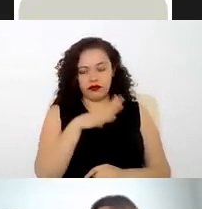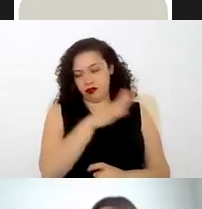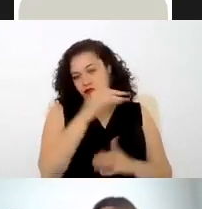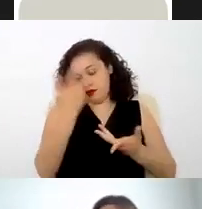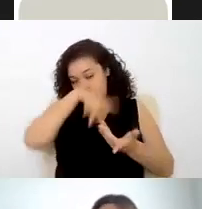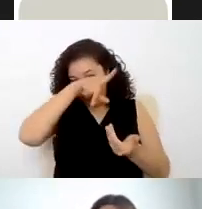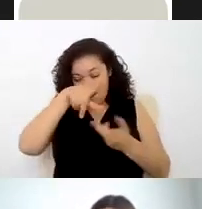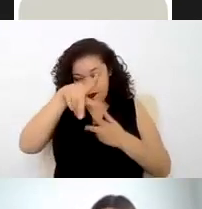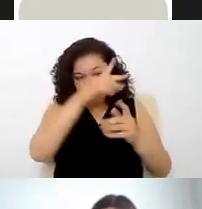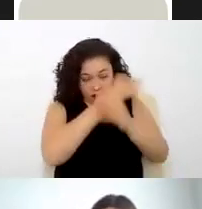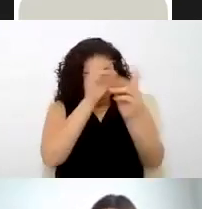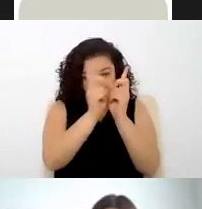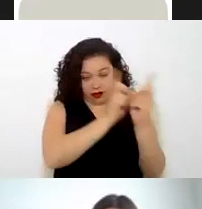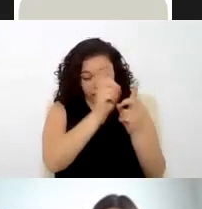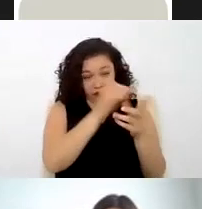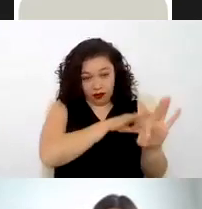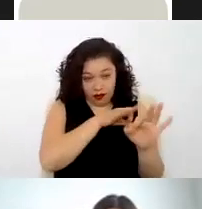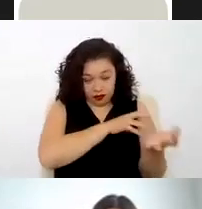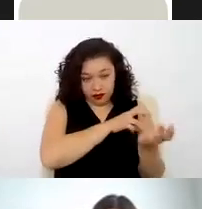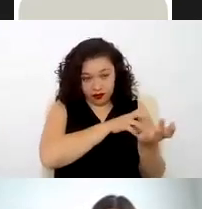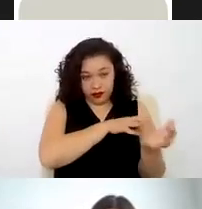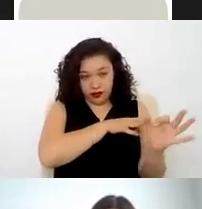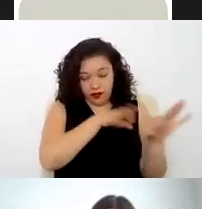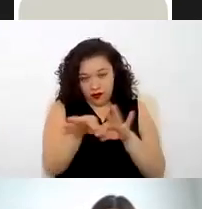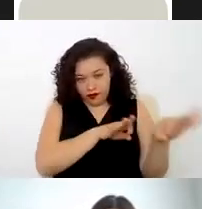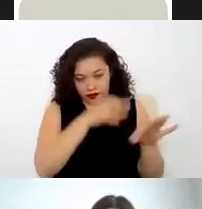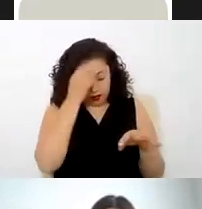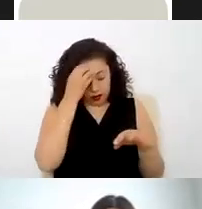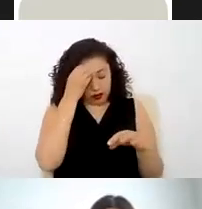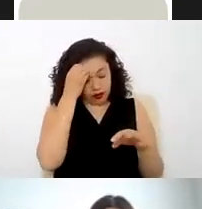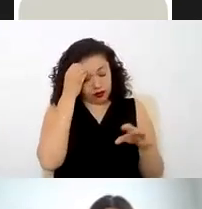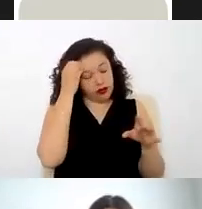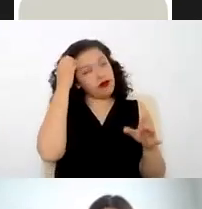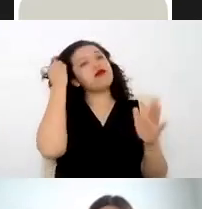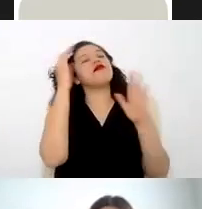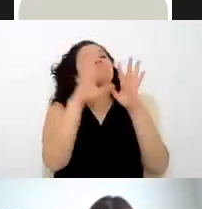del derecho laboral mexicano y es la institución que más va a proteger